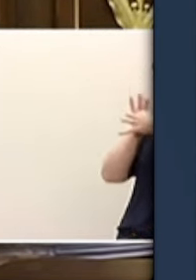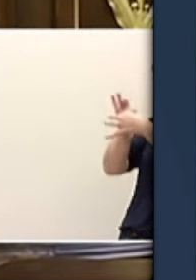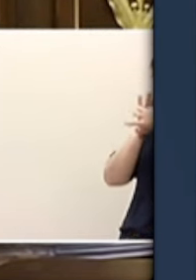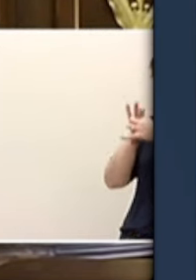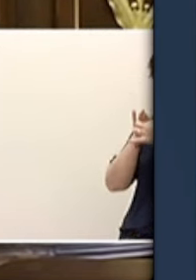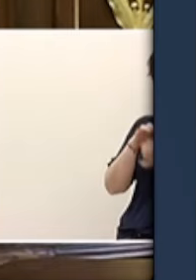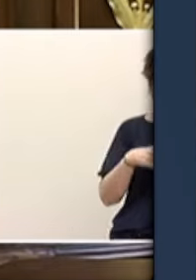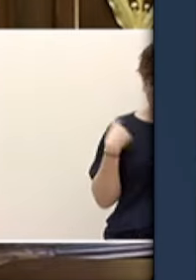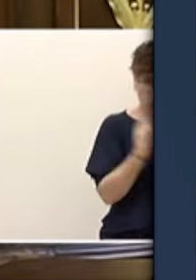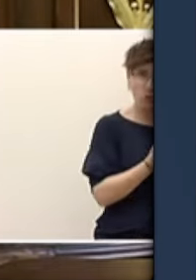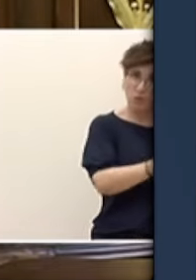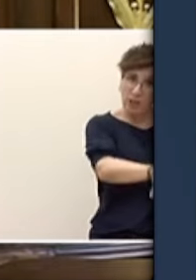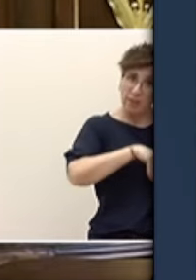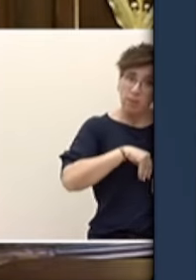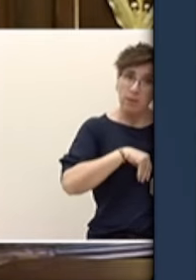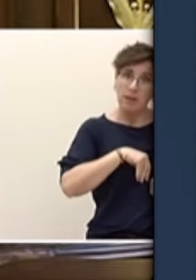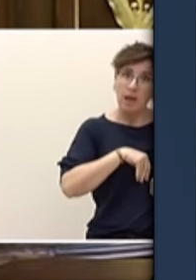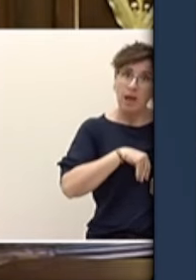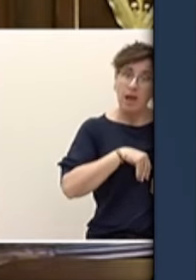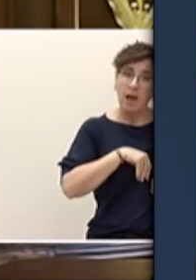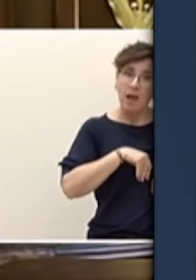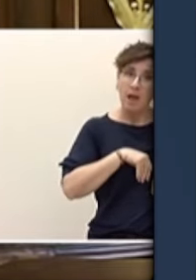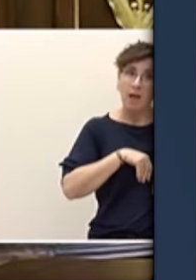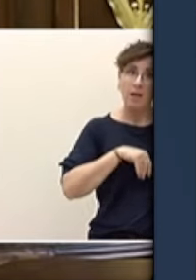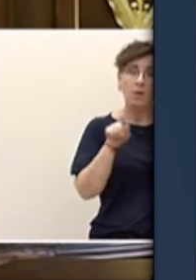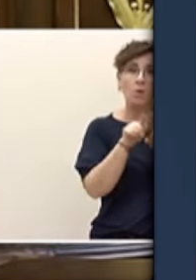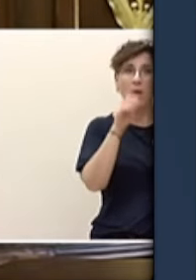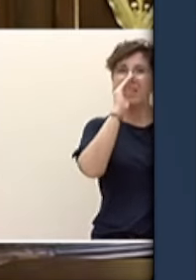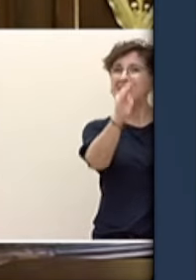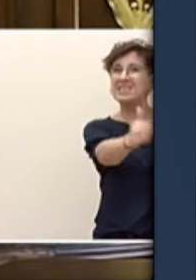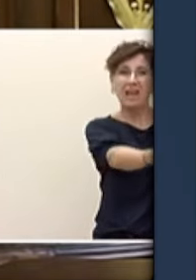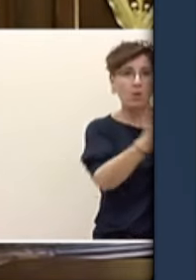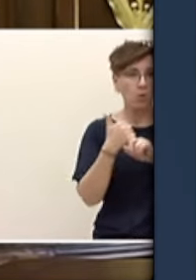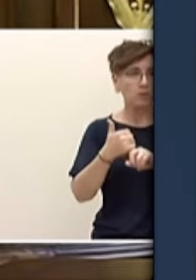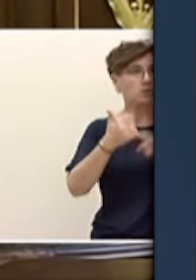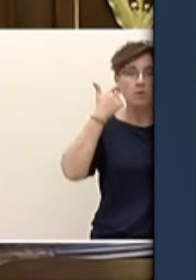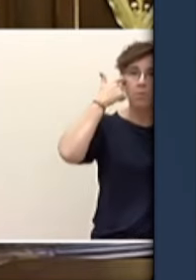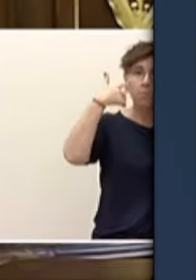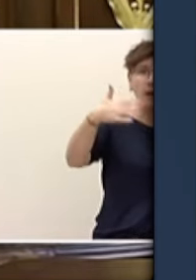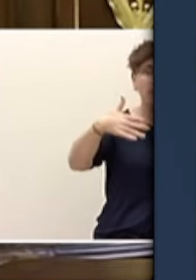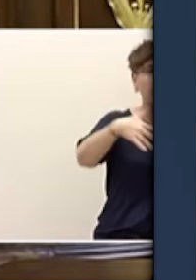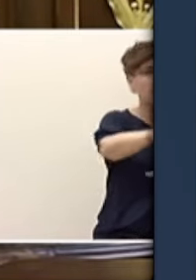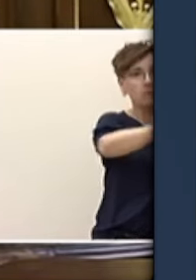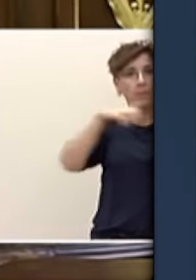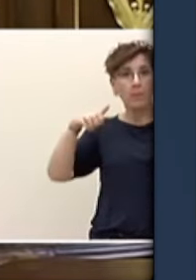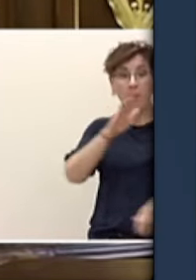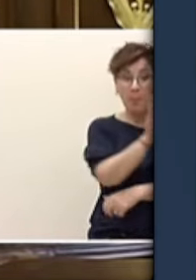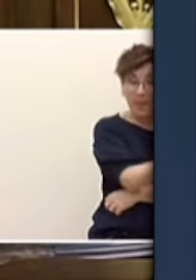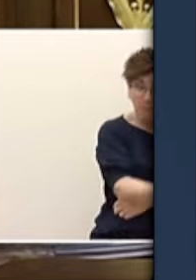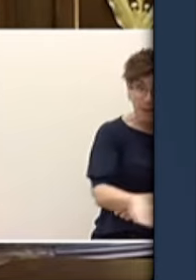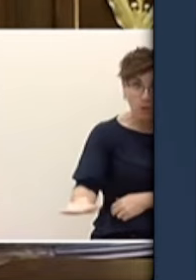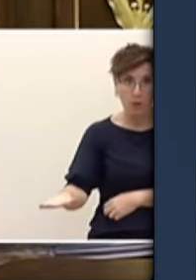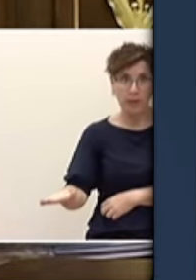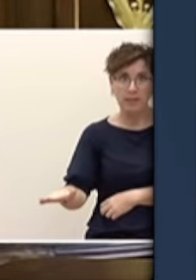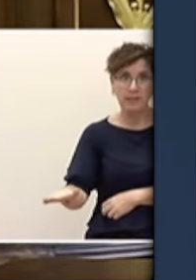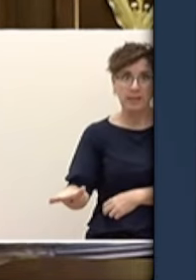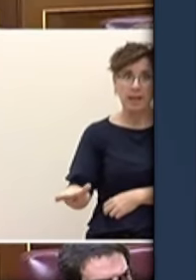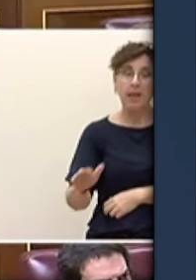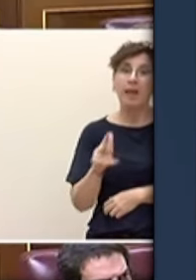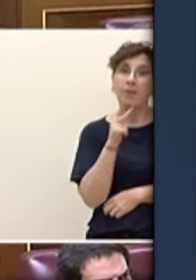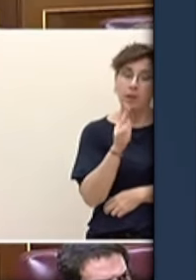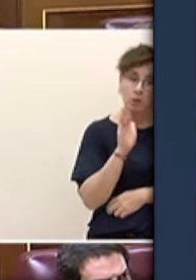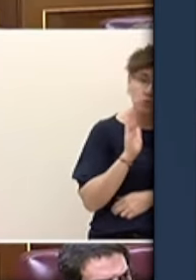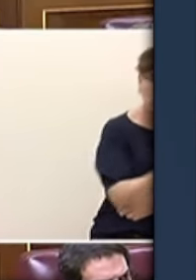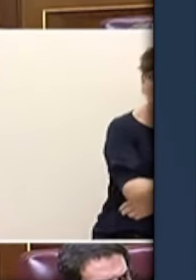y sistemático de menores a los que se les priva del derecho y del deber de estar con sus familias? Todos esos niños marroquíes en muchos